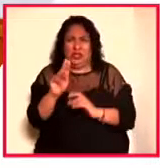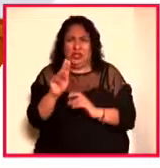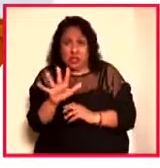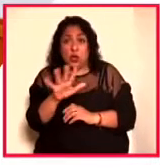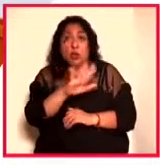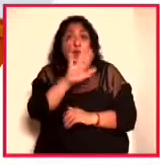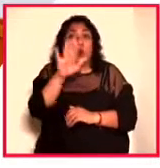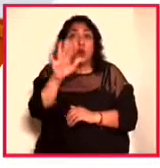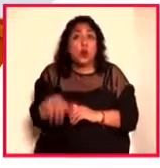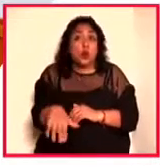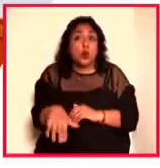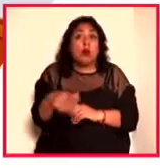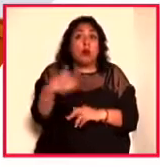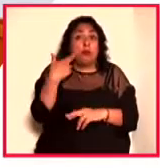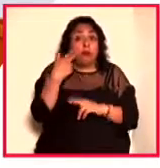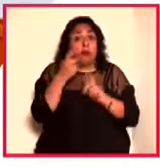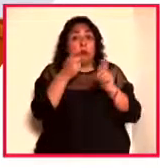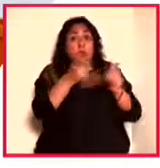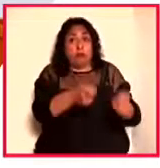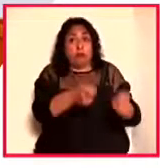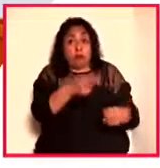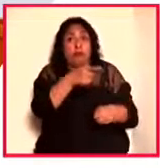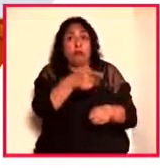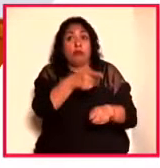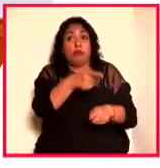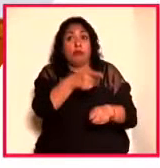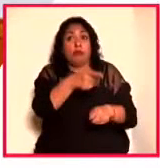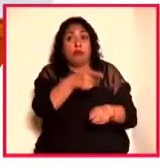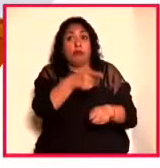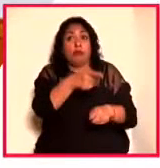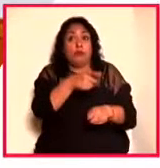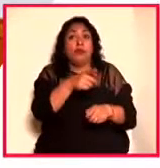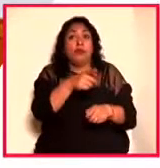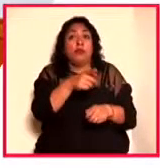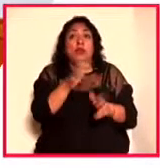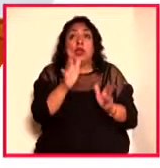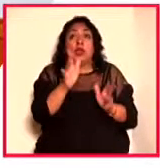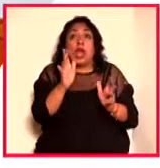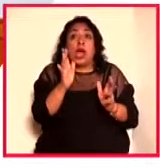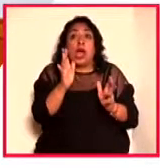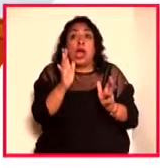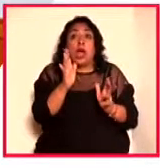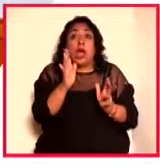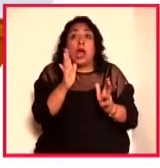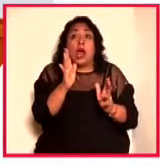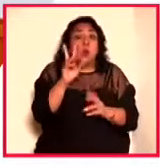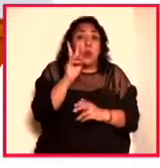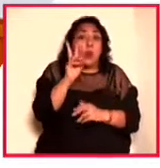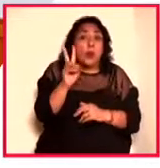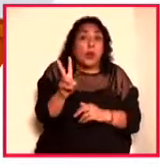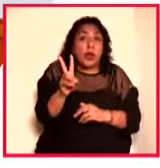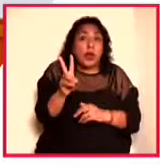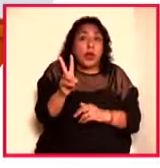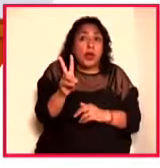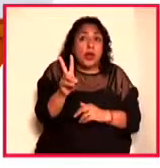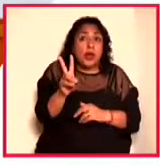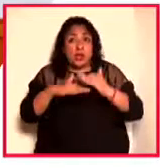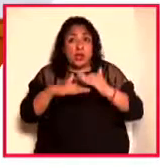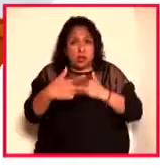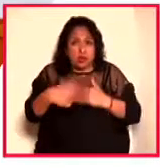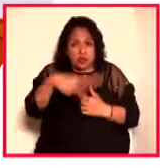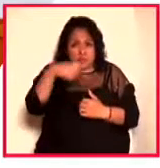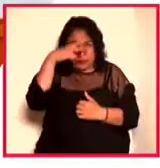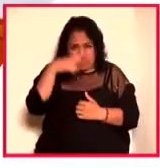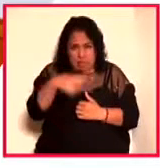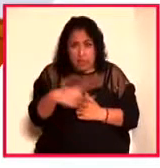murió en el puesto. Ya no pudo ver la transición a la democracia en México. Sin embargo, es uno de sus